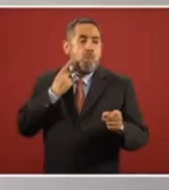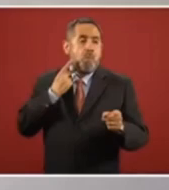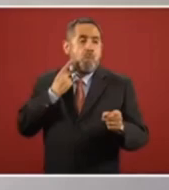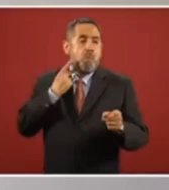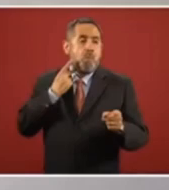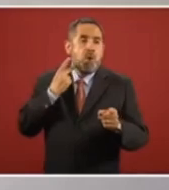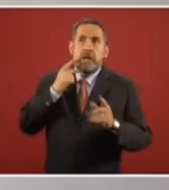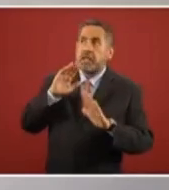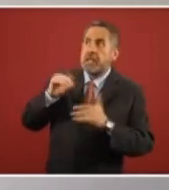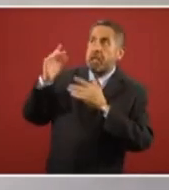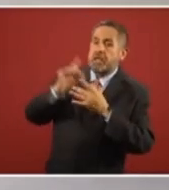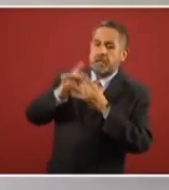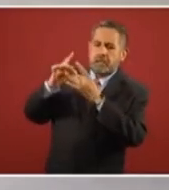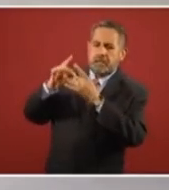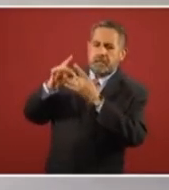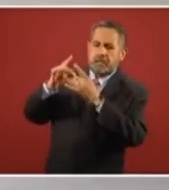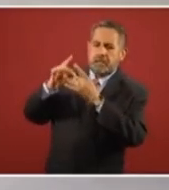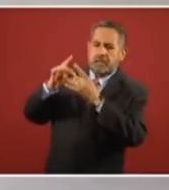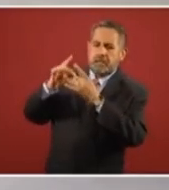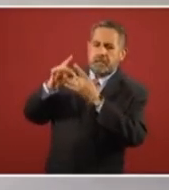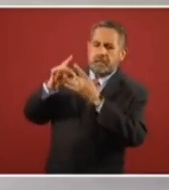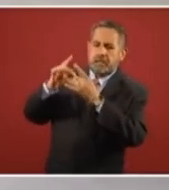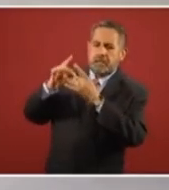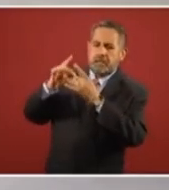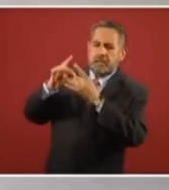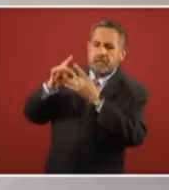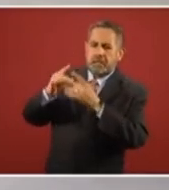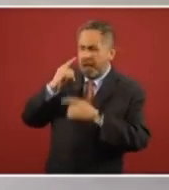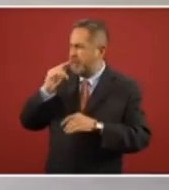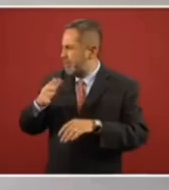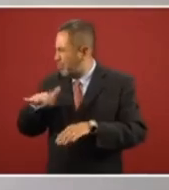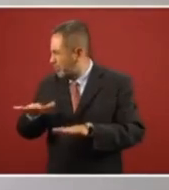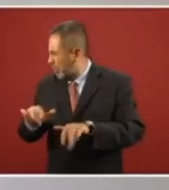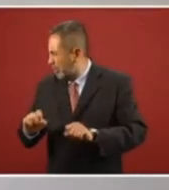política externa y él dijo ¿por qué no lo ponemos?